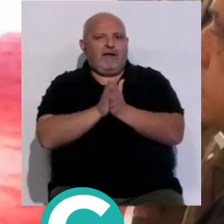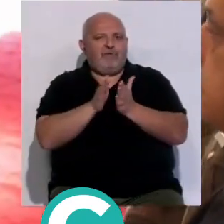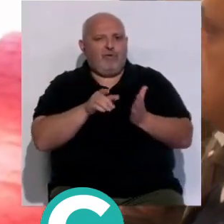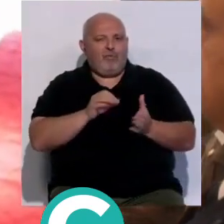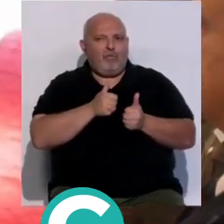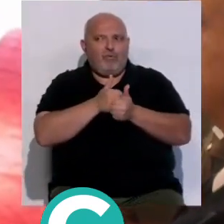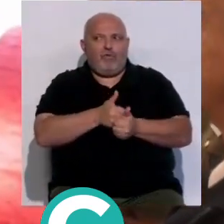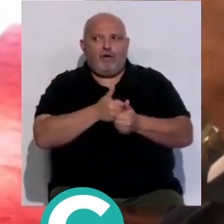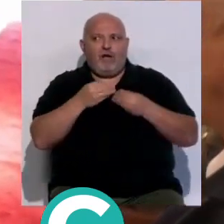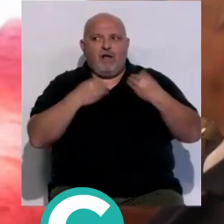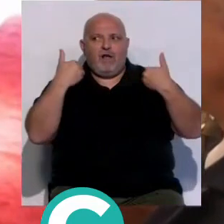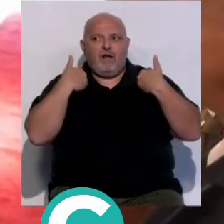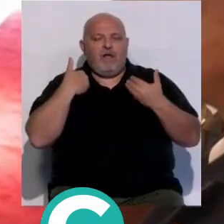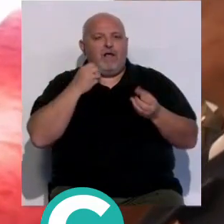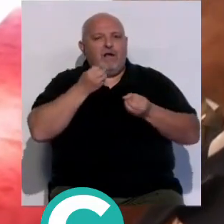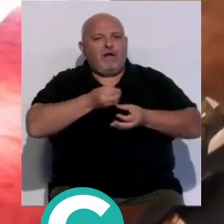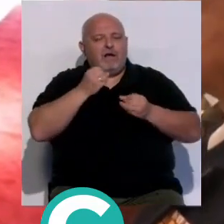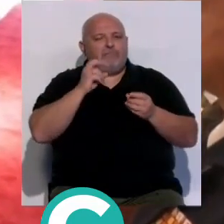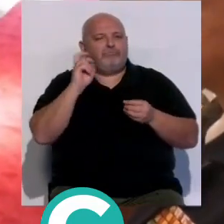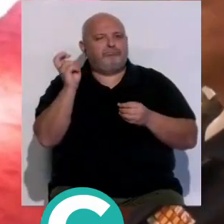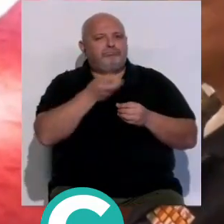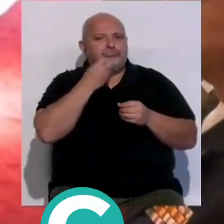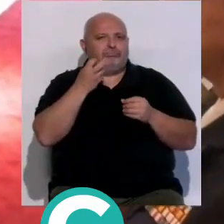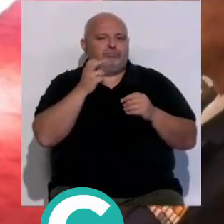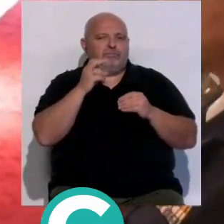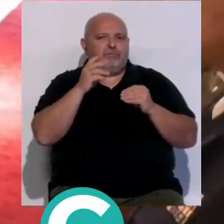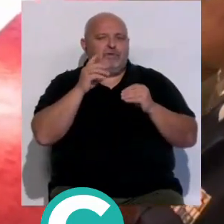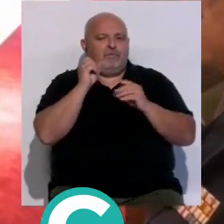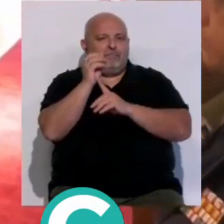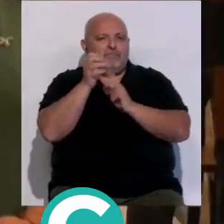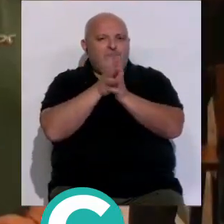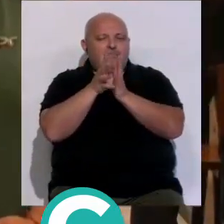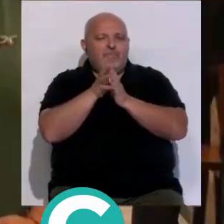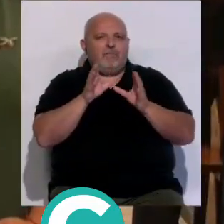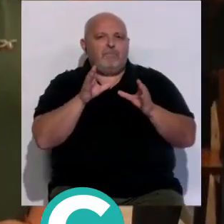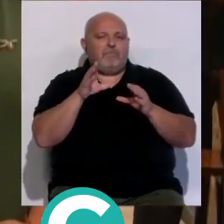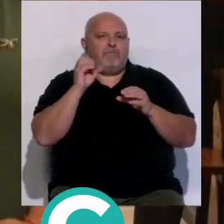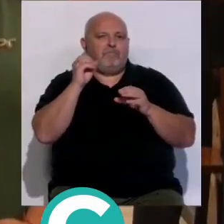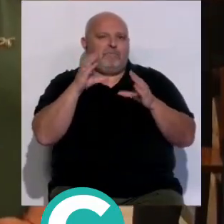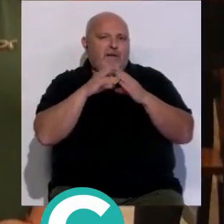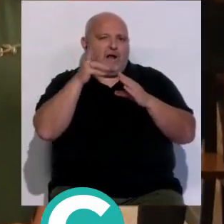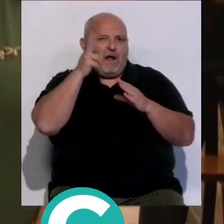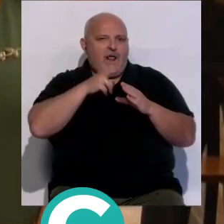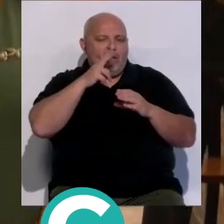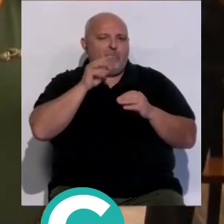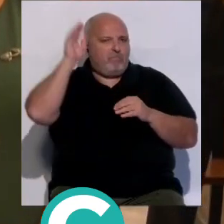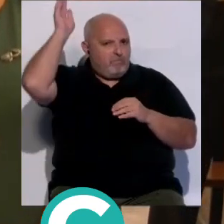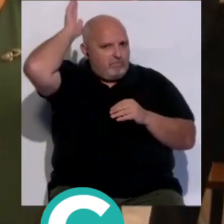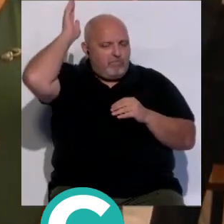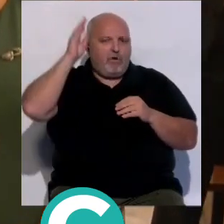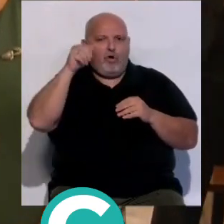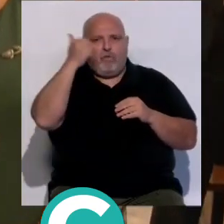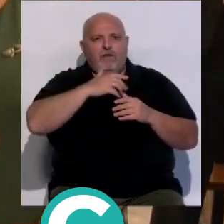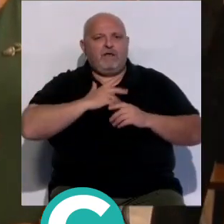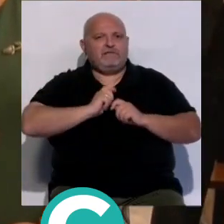La unción de altar Los cantos interpretados por el conjunto Virelay y la comunidad parroquial de Gala Mujeres de mantillas y